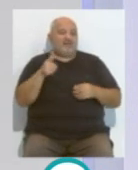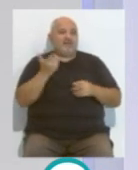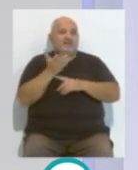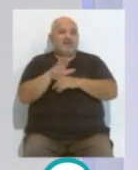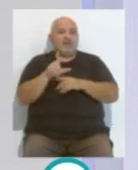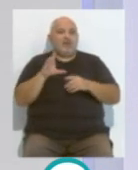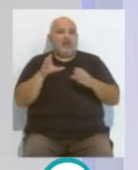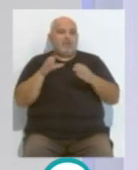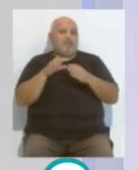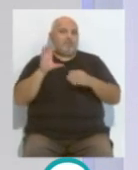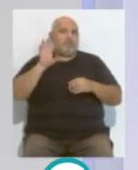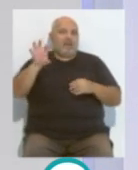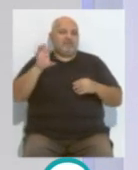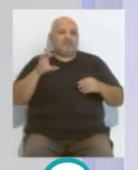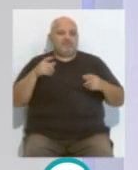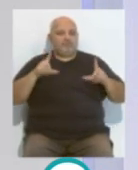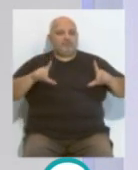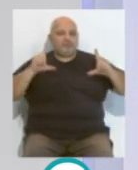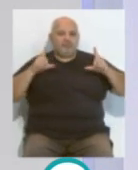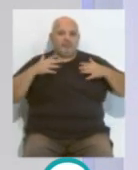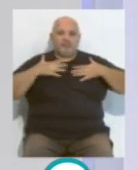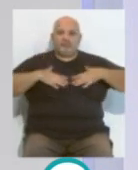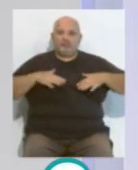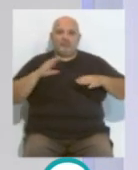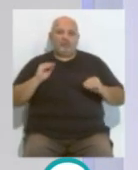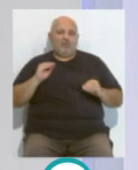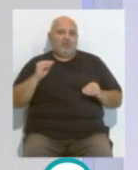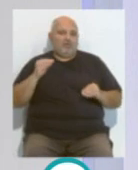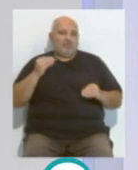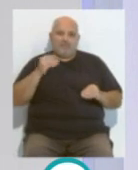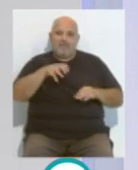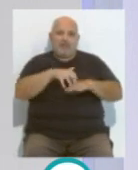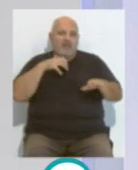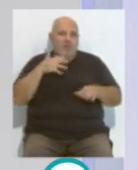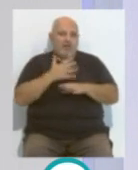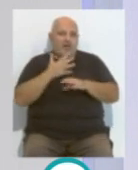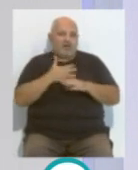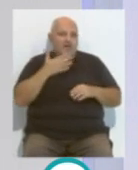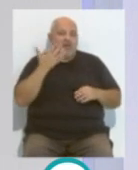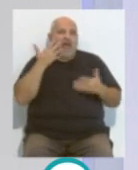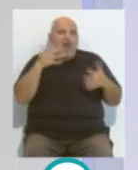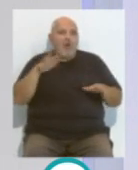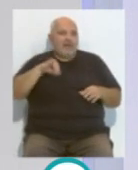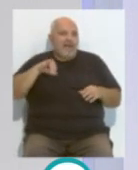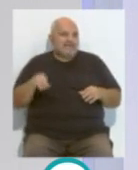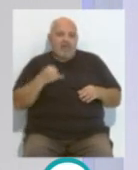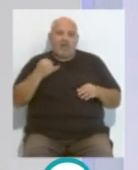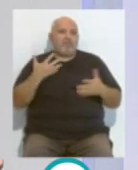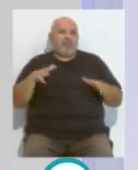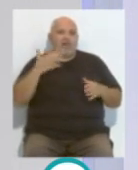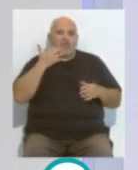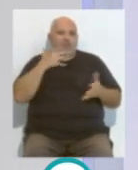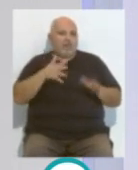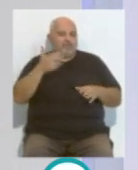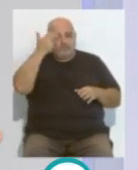representar a tu país con el gran papel que ha desempeñado creo que es lo máximo por muy cansado que estés y te pongo el